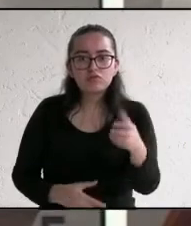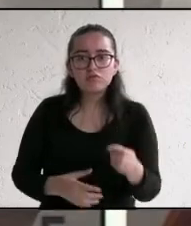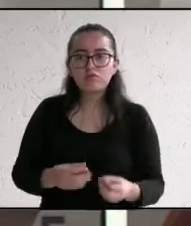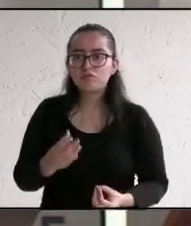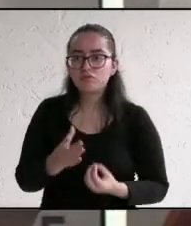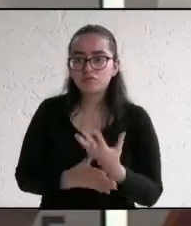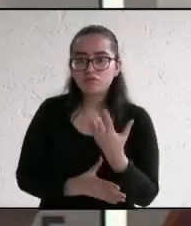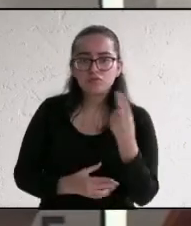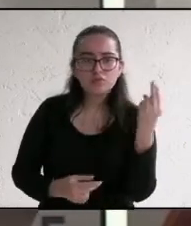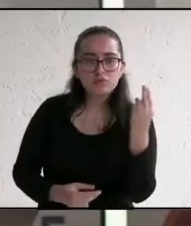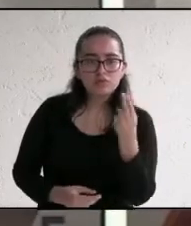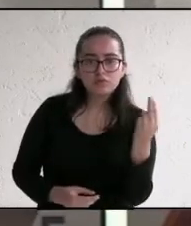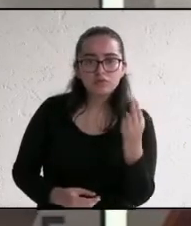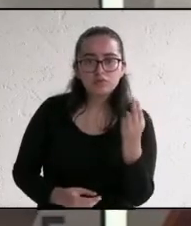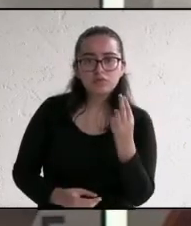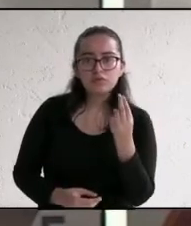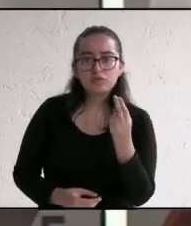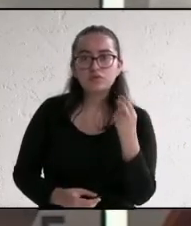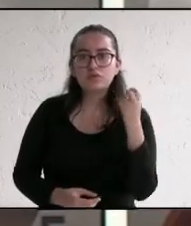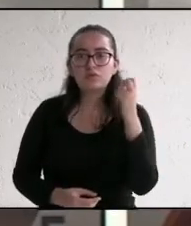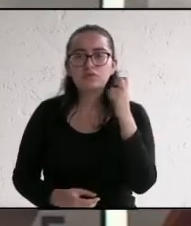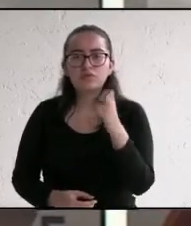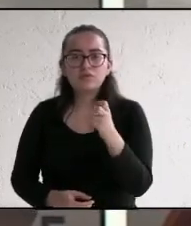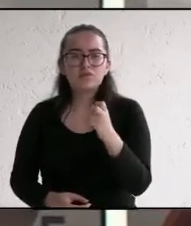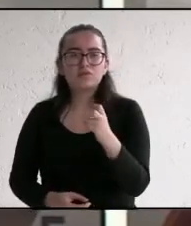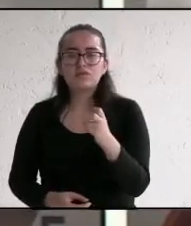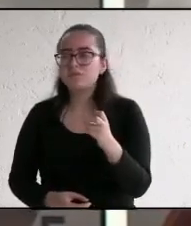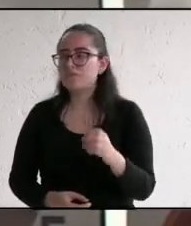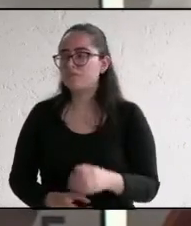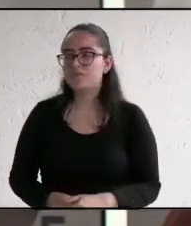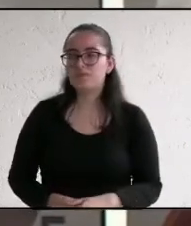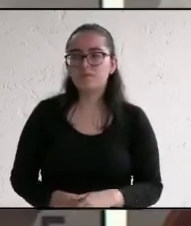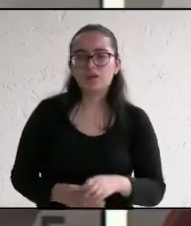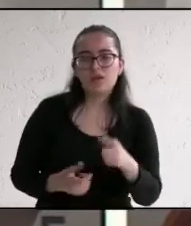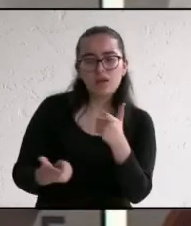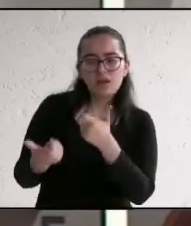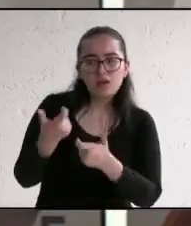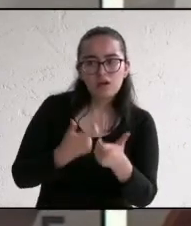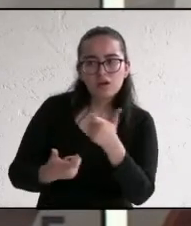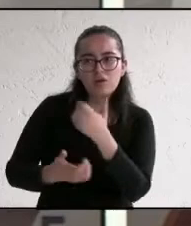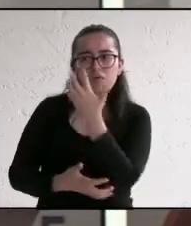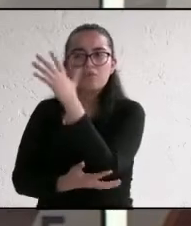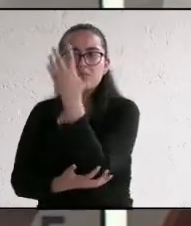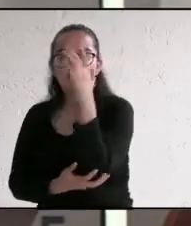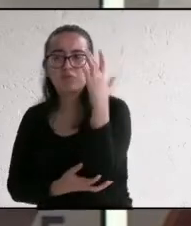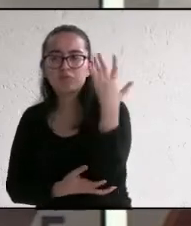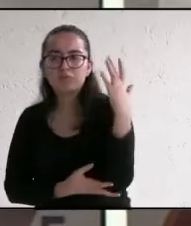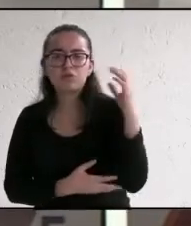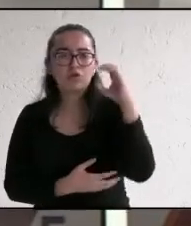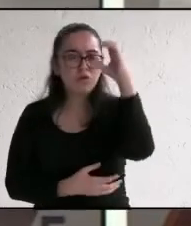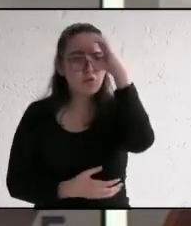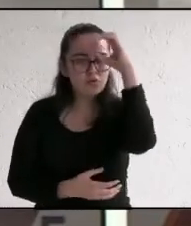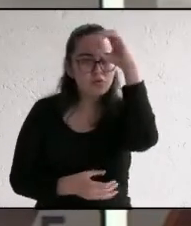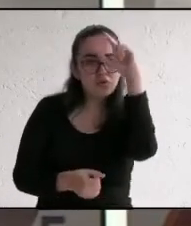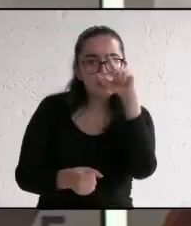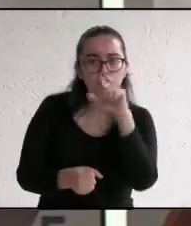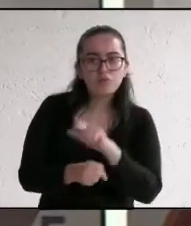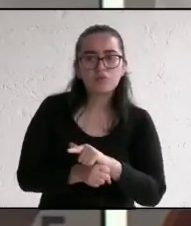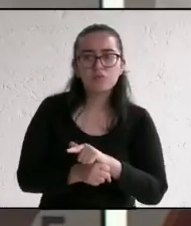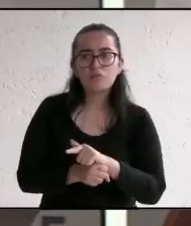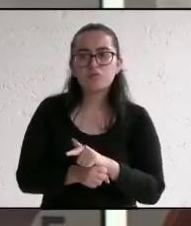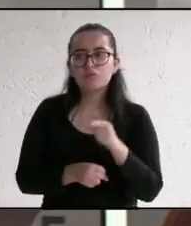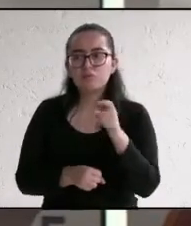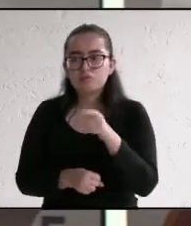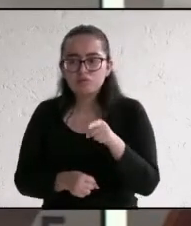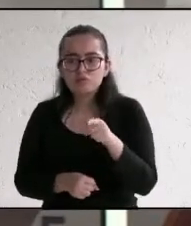necesidades. Esto abarca también cinco dimensiones, la económica, la ambiental, la social, la política y la cultural. Todas ellas se pueden llevar a cabo.